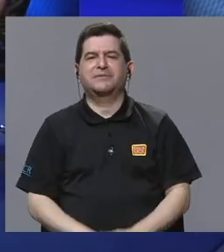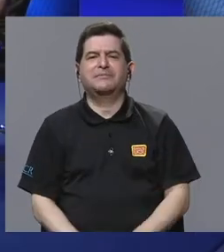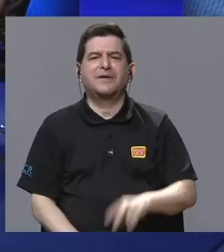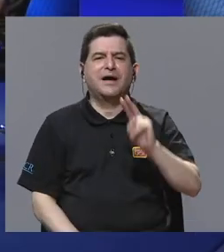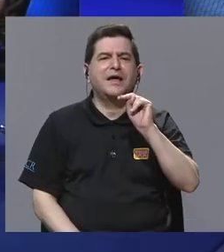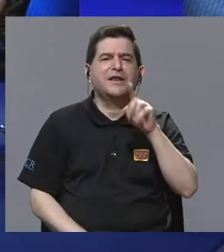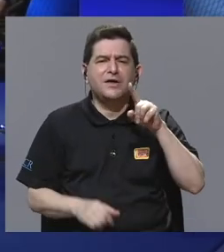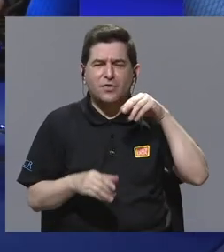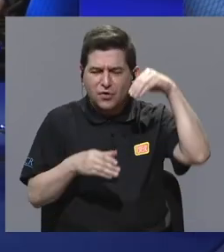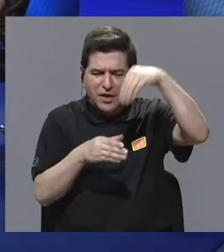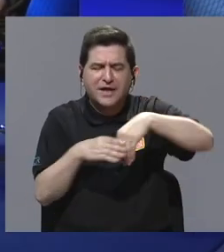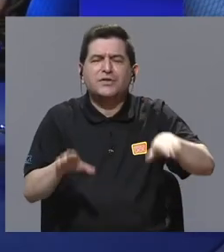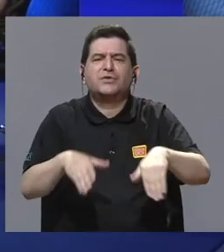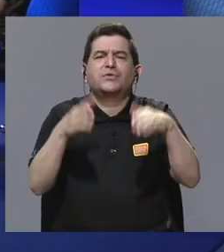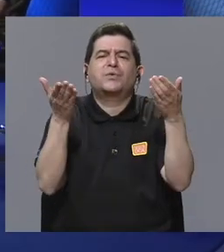bordo?